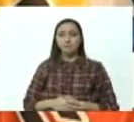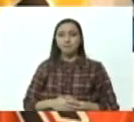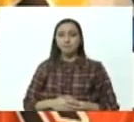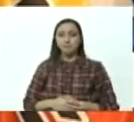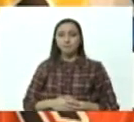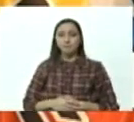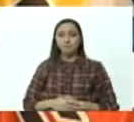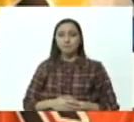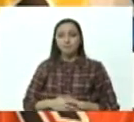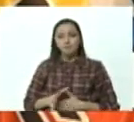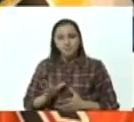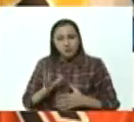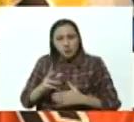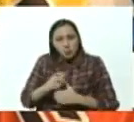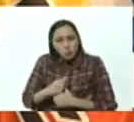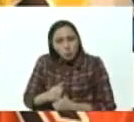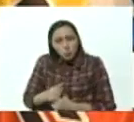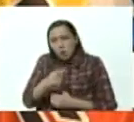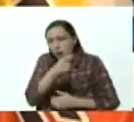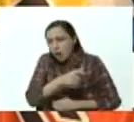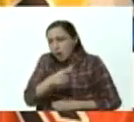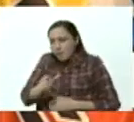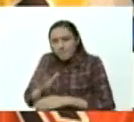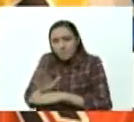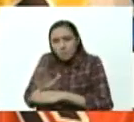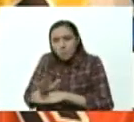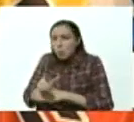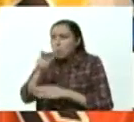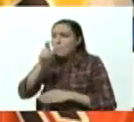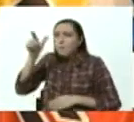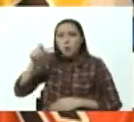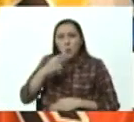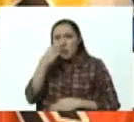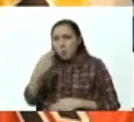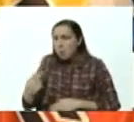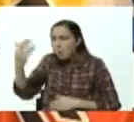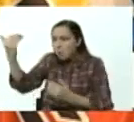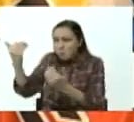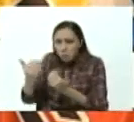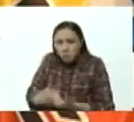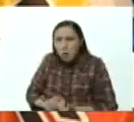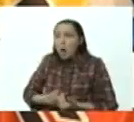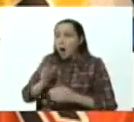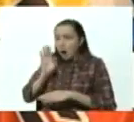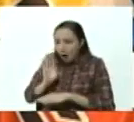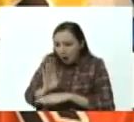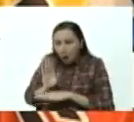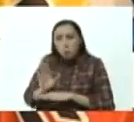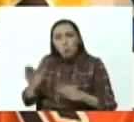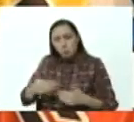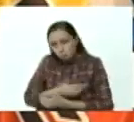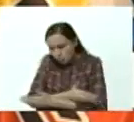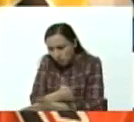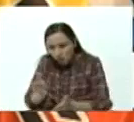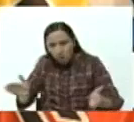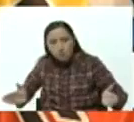acogida a las personas que vienen de fuera un pueblo siempre abierto